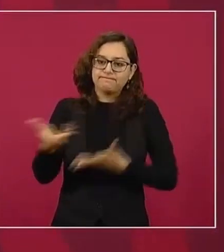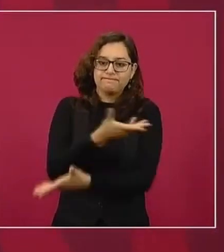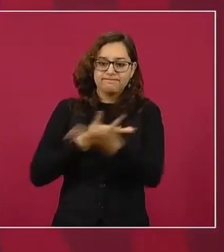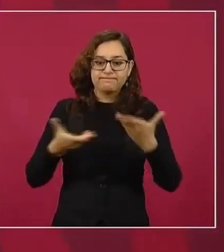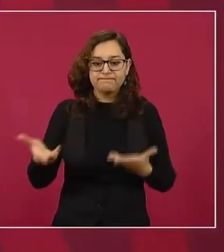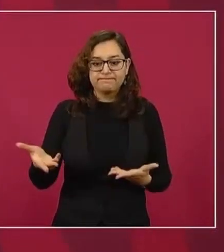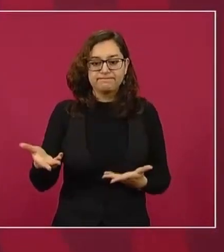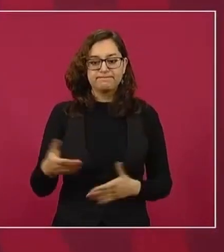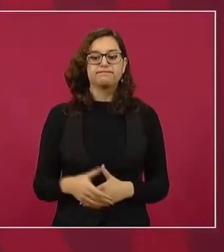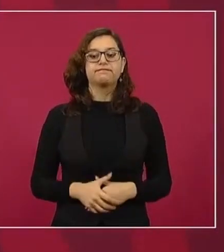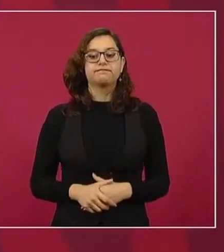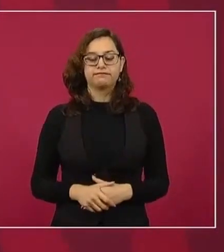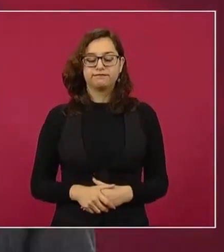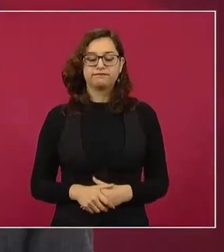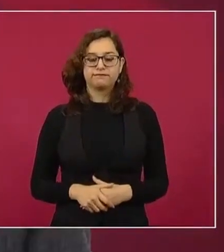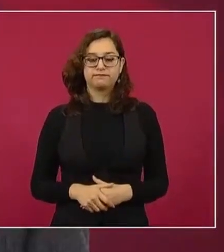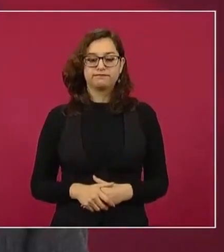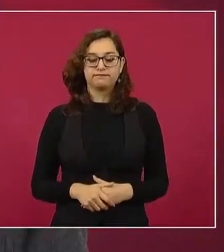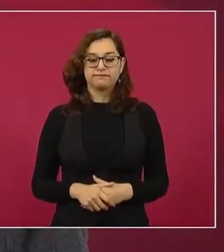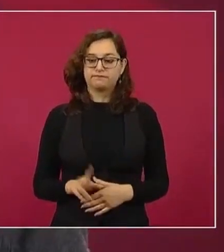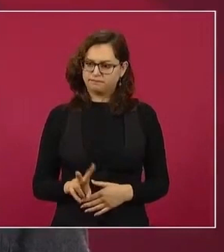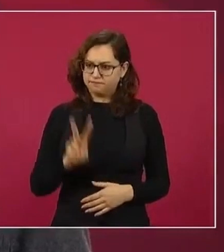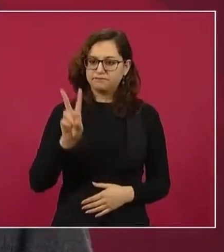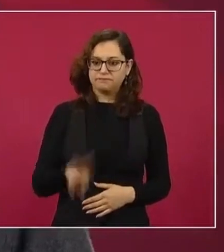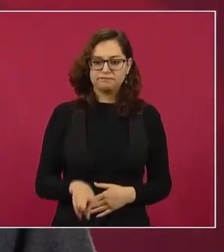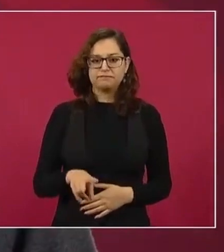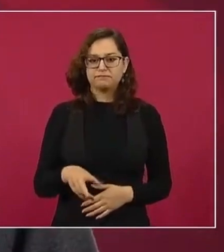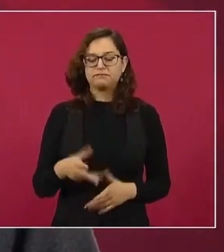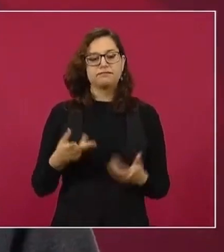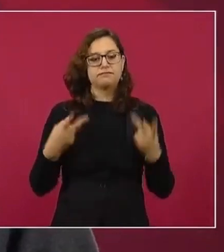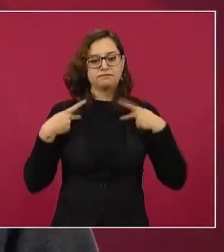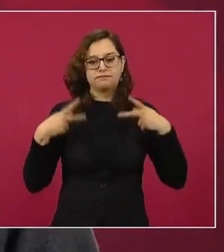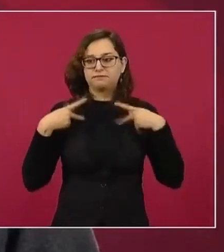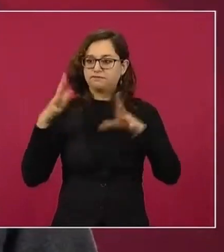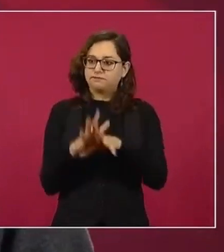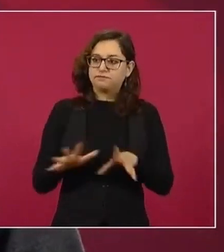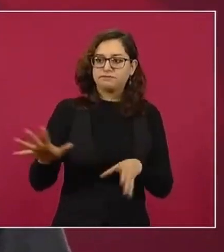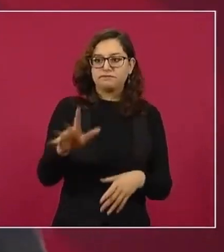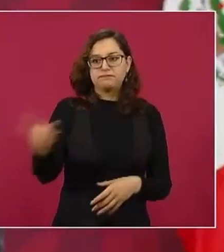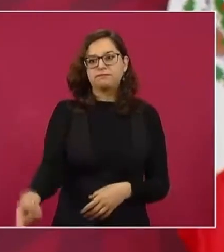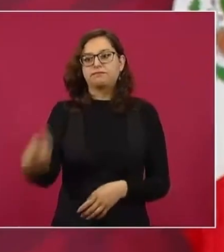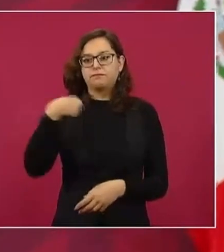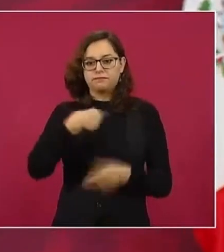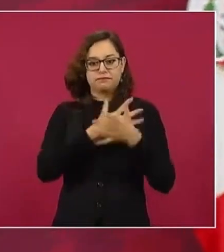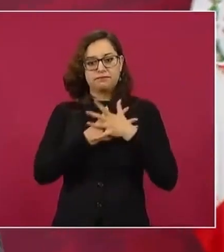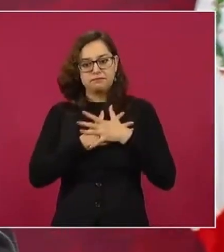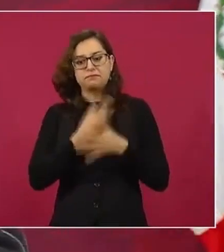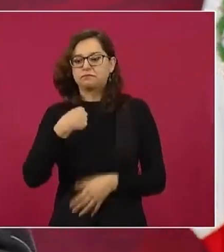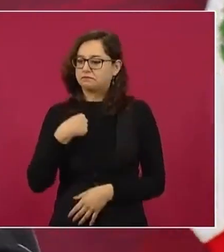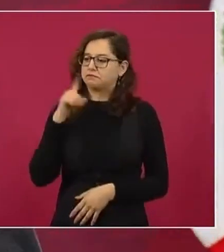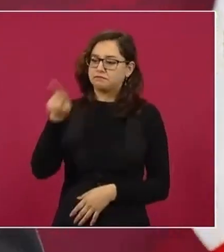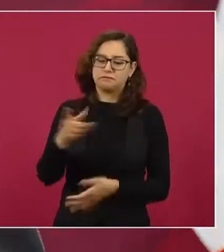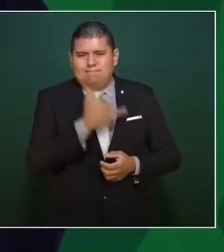es recíproco, yo quiero mucho y lo digo de manera sincera al